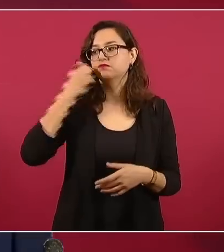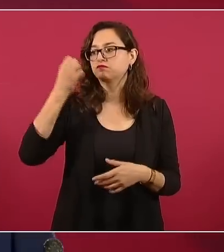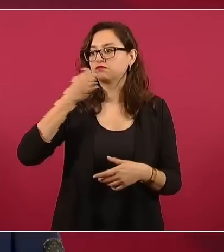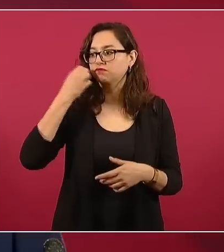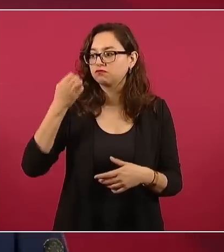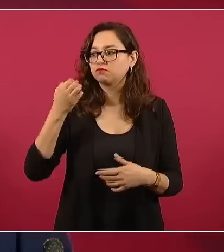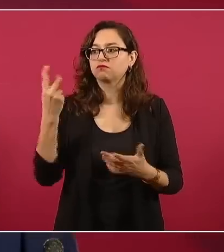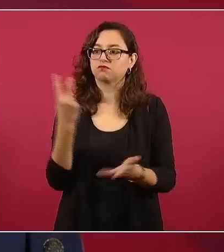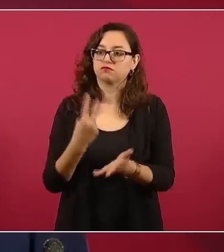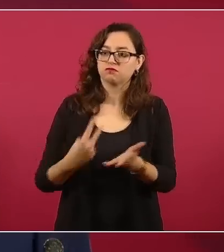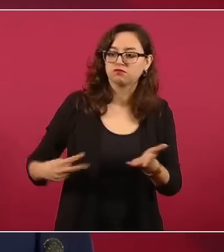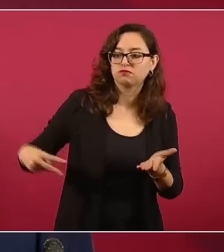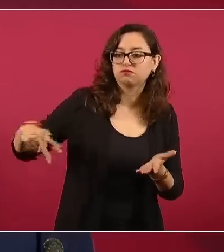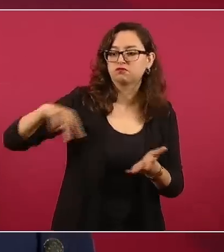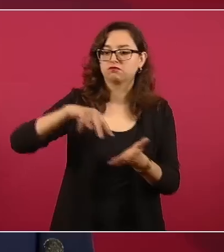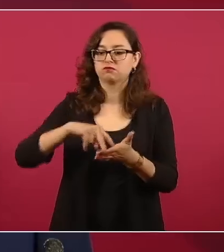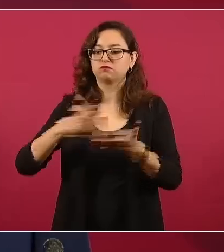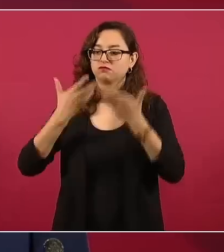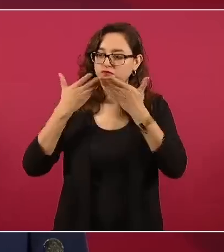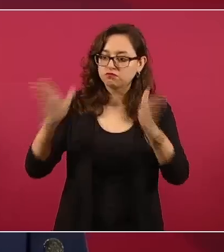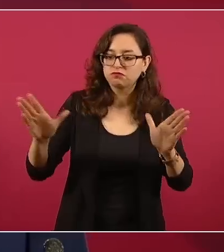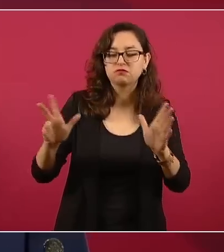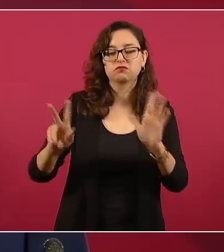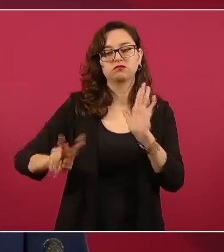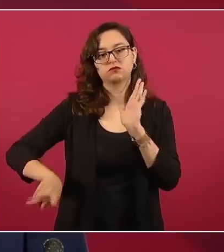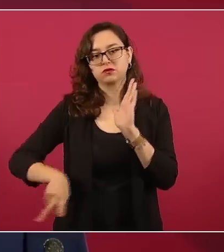el terreno educativo